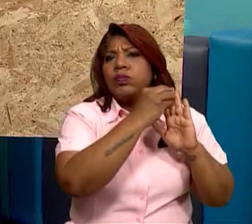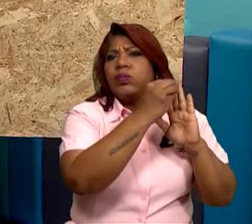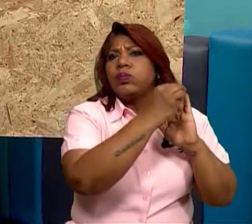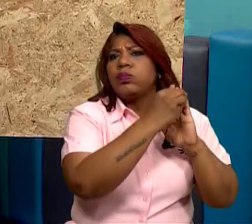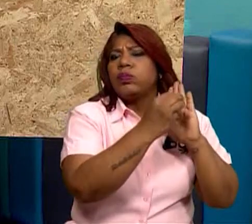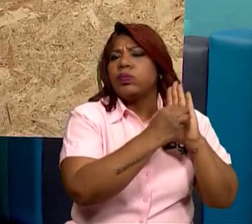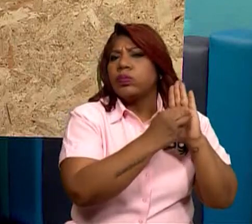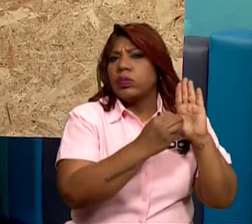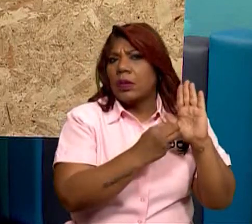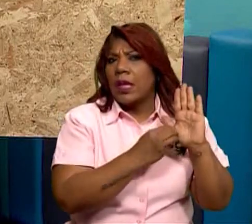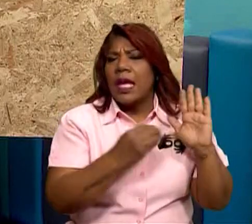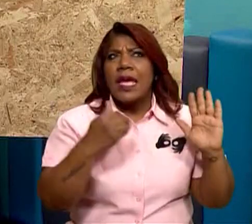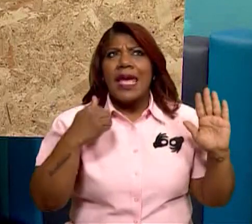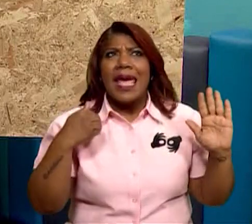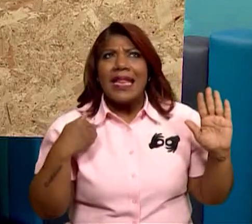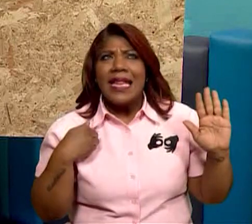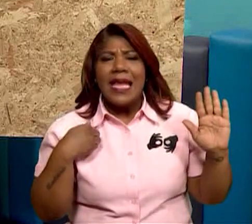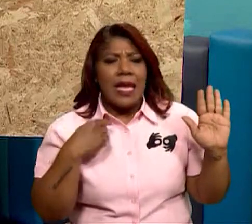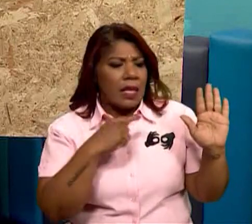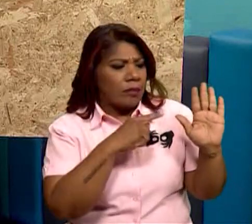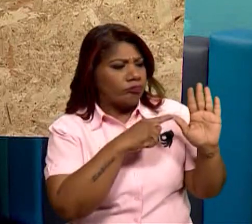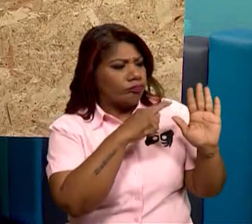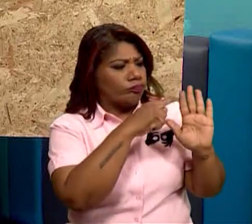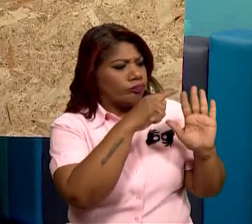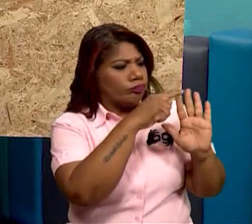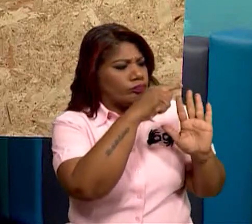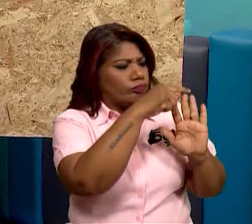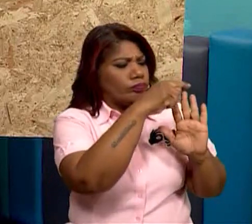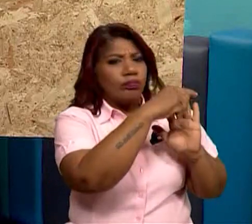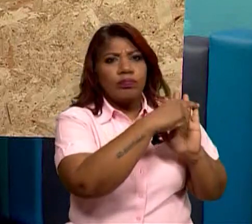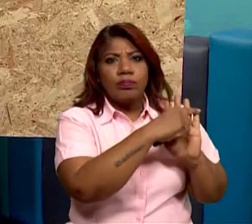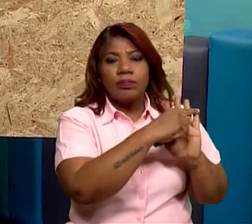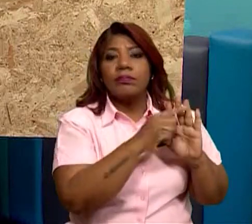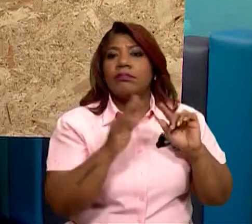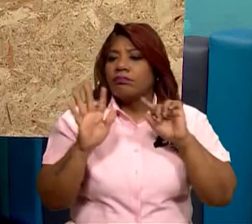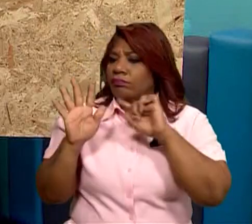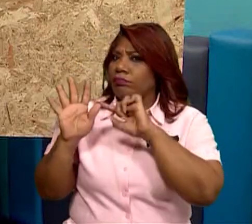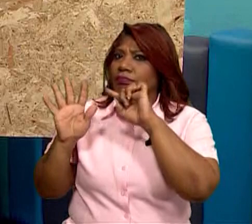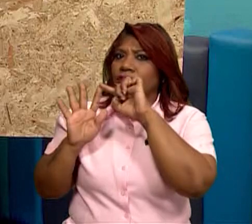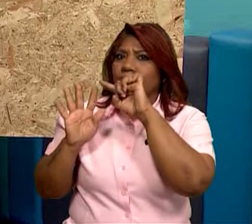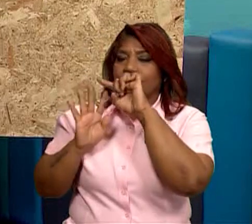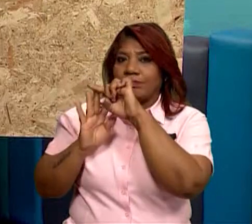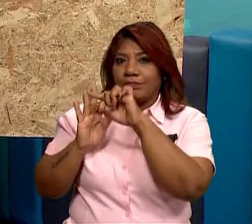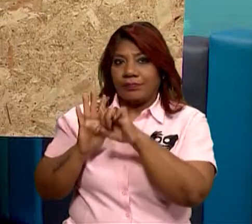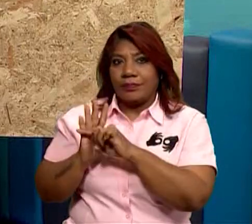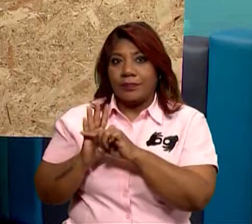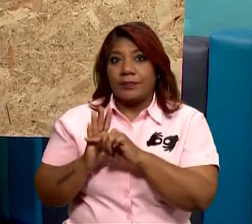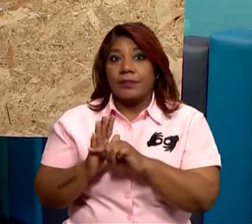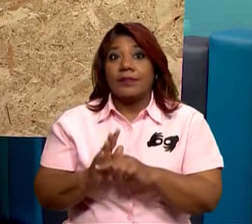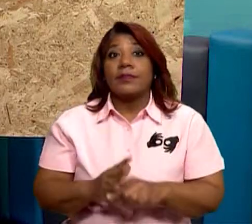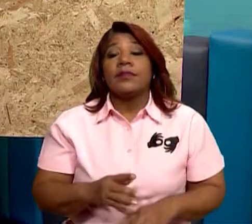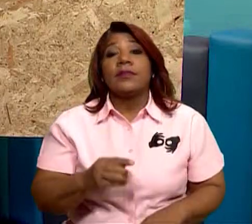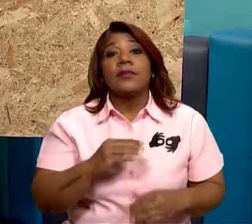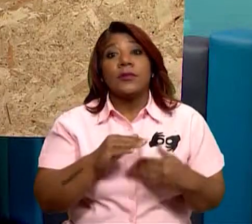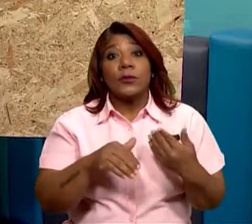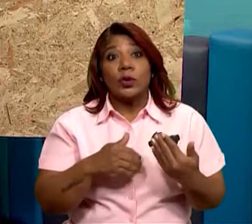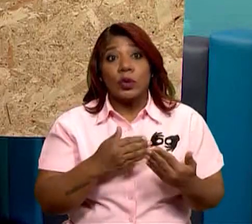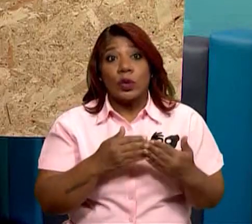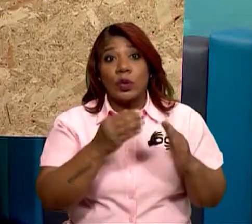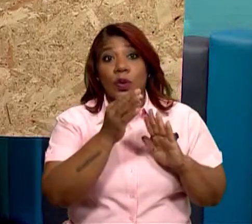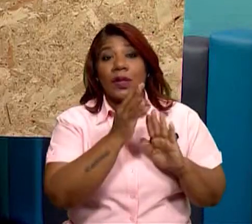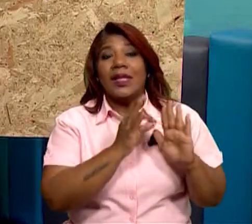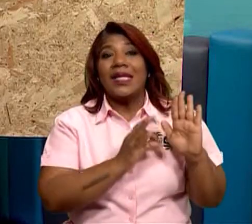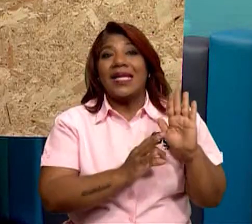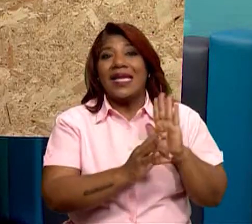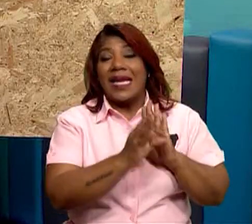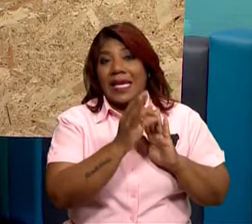ser, qué tienen cada una de ellas y cómo se clasifican nuestras células. Entonces dice, la célula, ¿verdad? Es nuestro